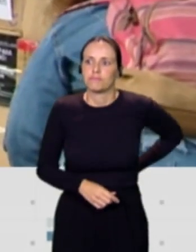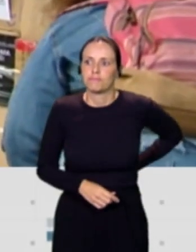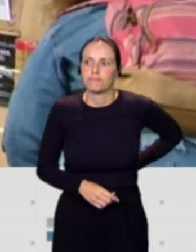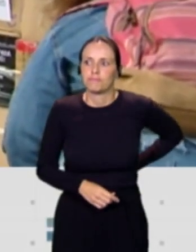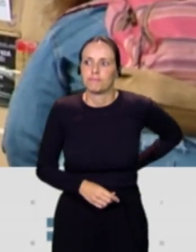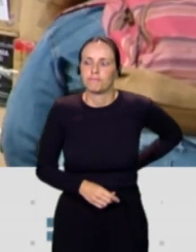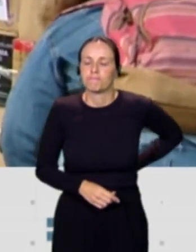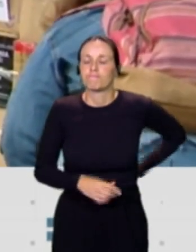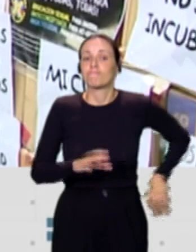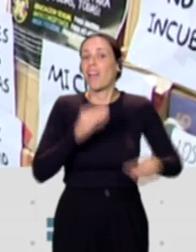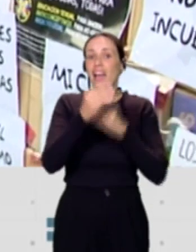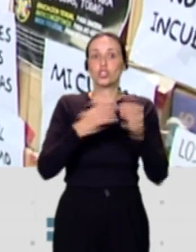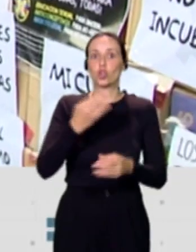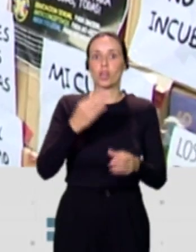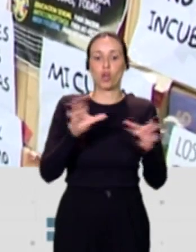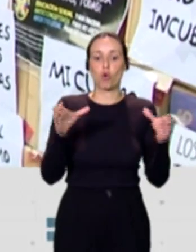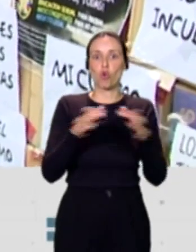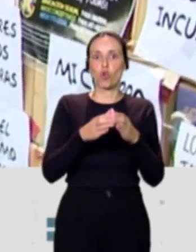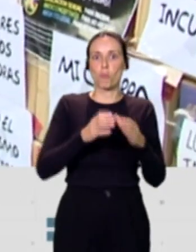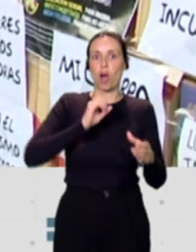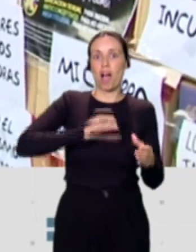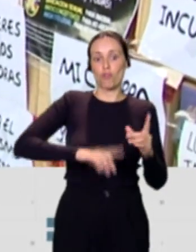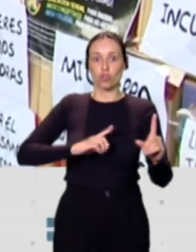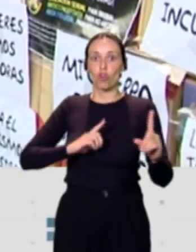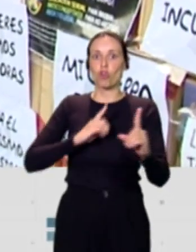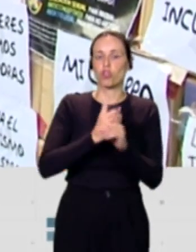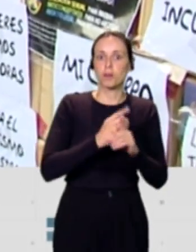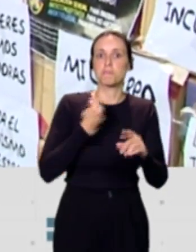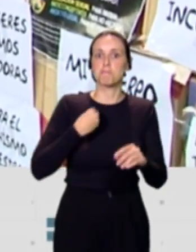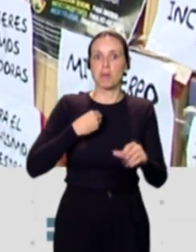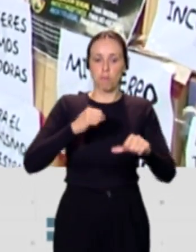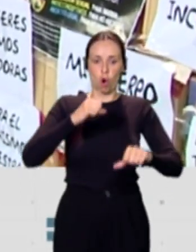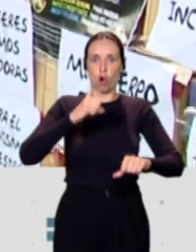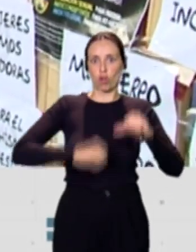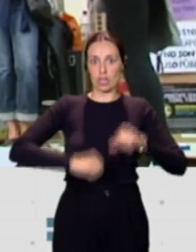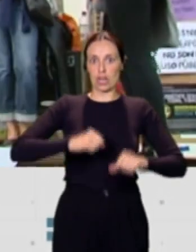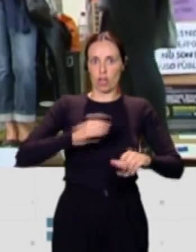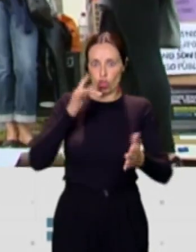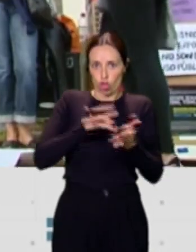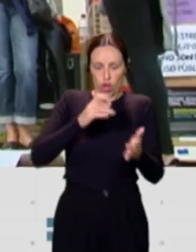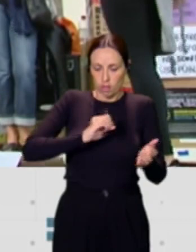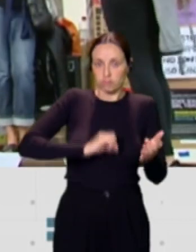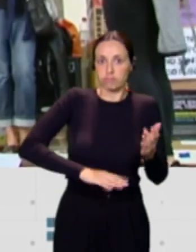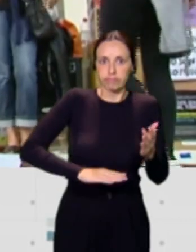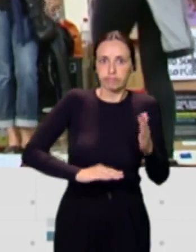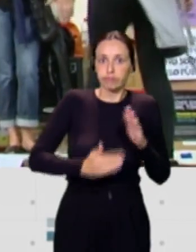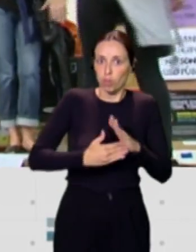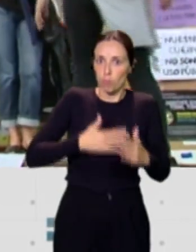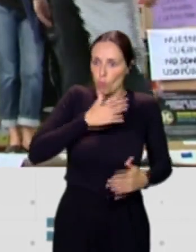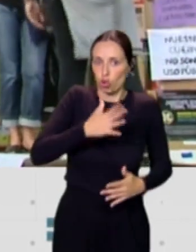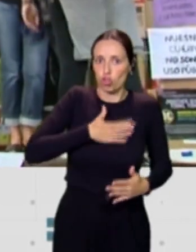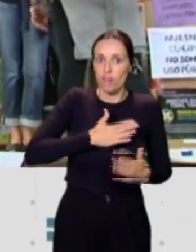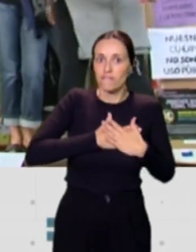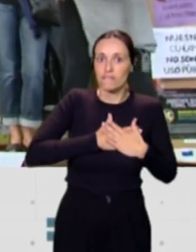asociaciones antiabortistas entren en las clínicas donde se practica la interrupción voluntaria del embarazo y sometan a las mujeres